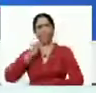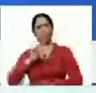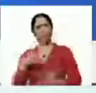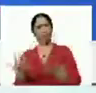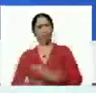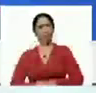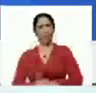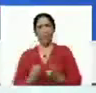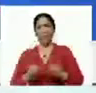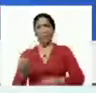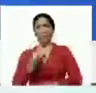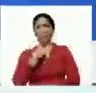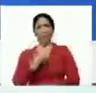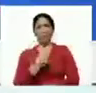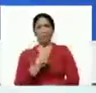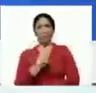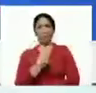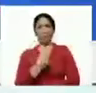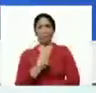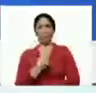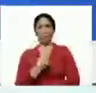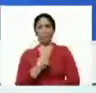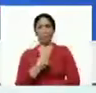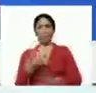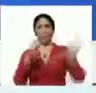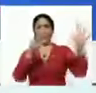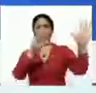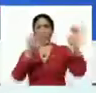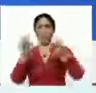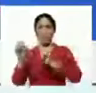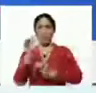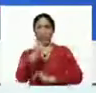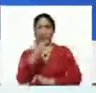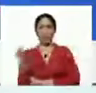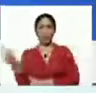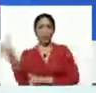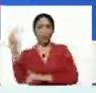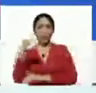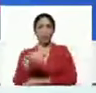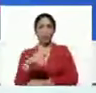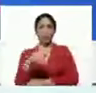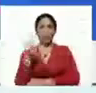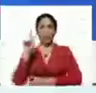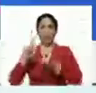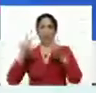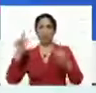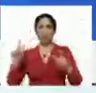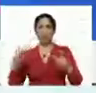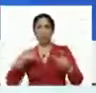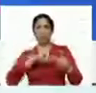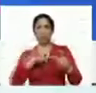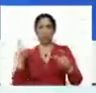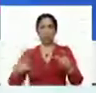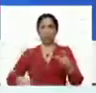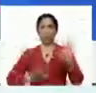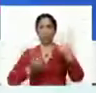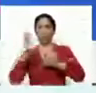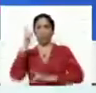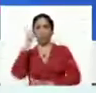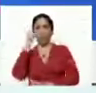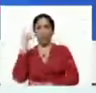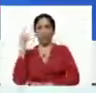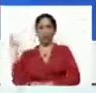Pero no dicen que el 80% o más de los casos que hemos tenido en 15 días vienen de